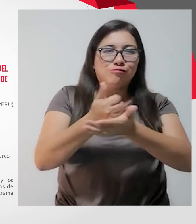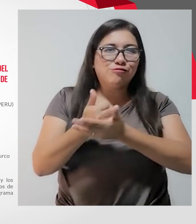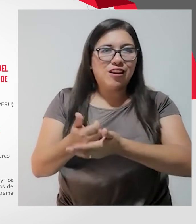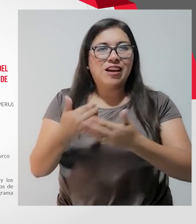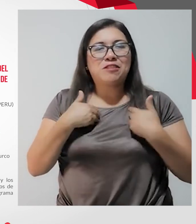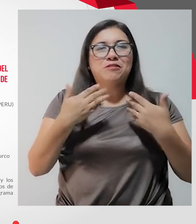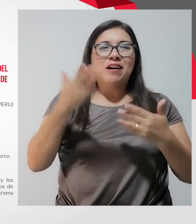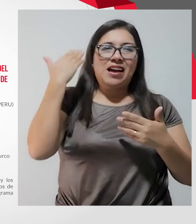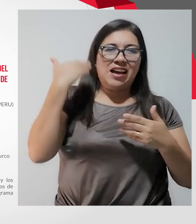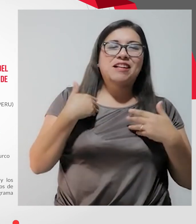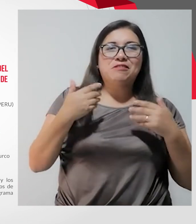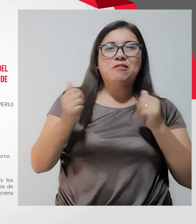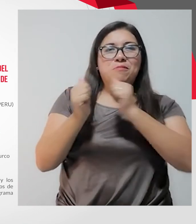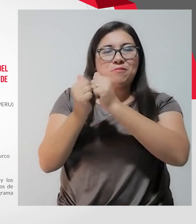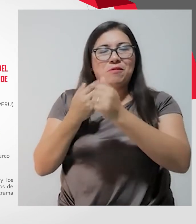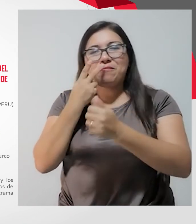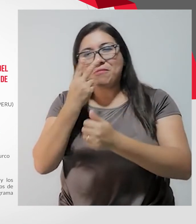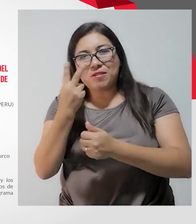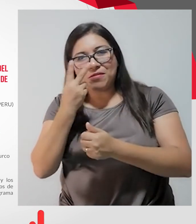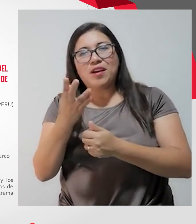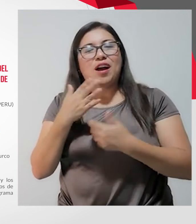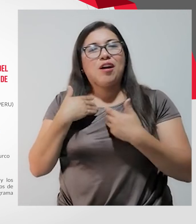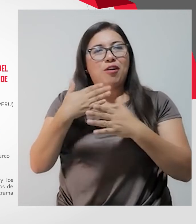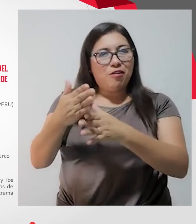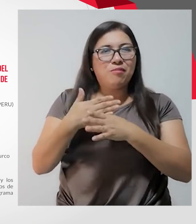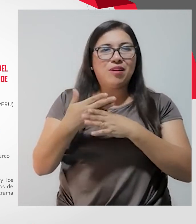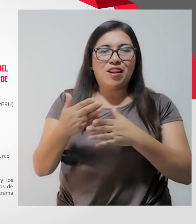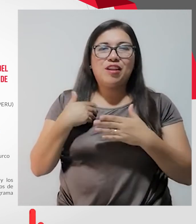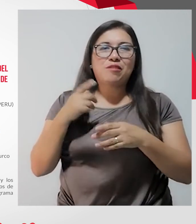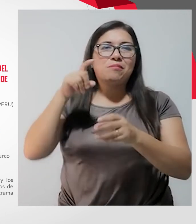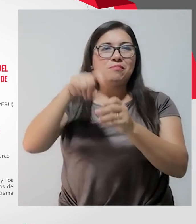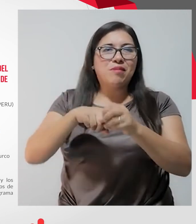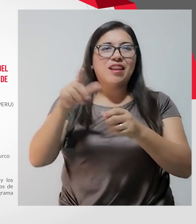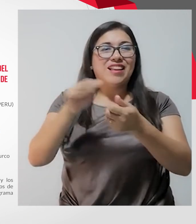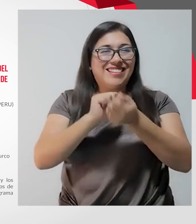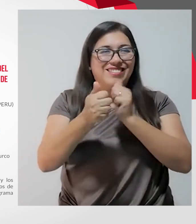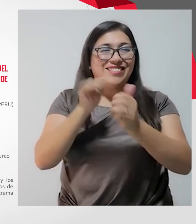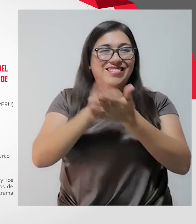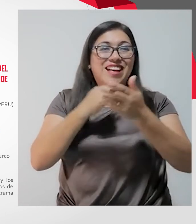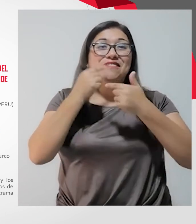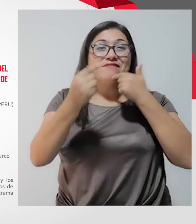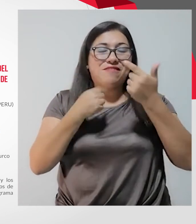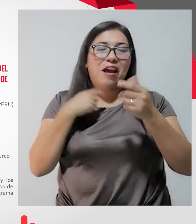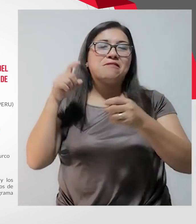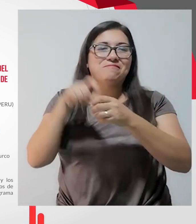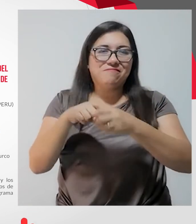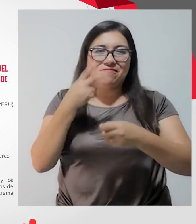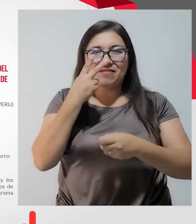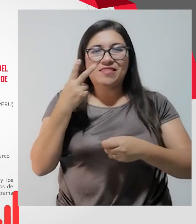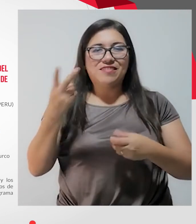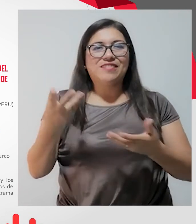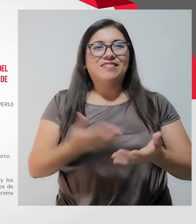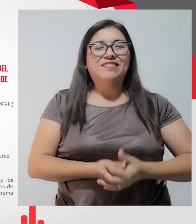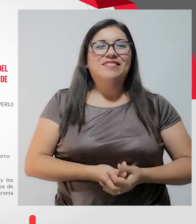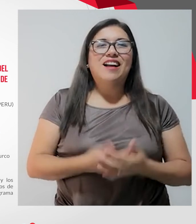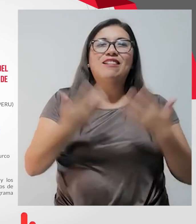el honor de compartir con ella, ser parte del jurado de este concurso Cuentacuentos con